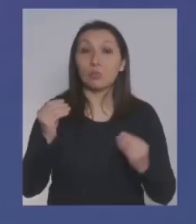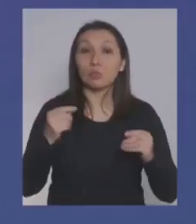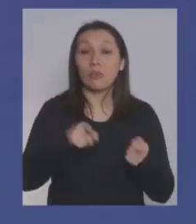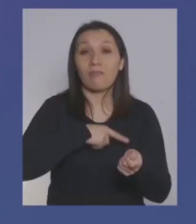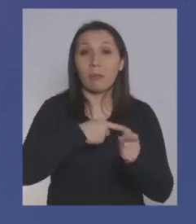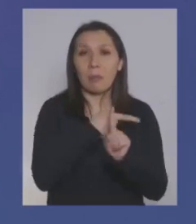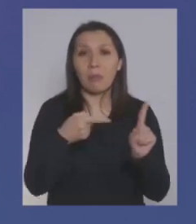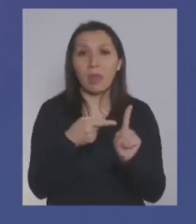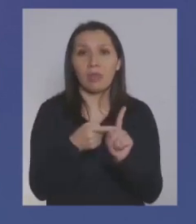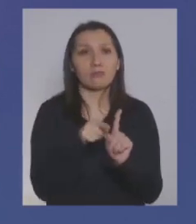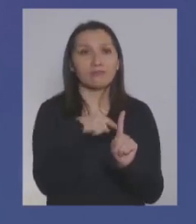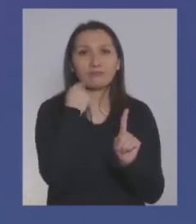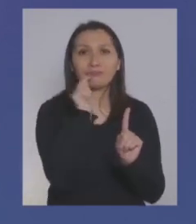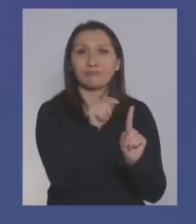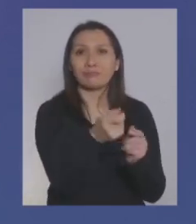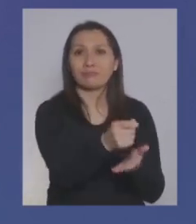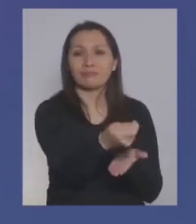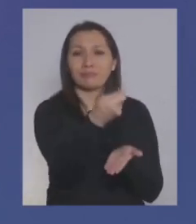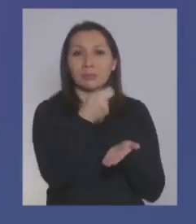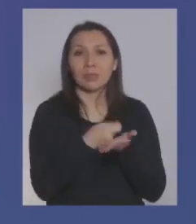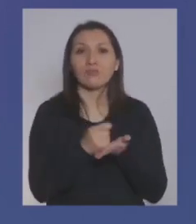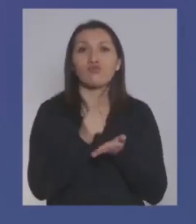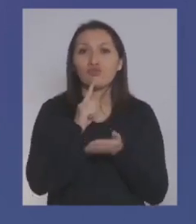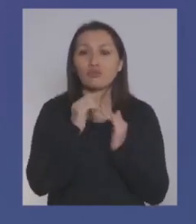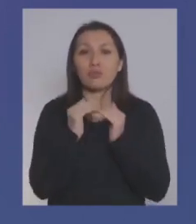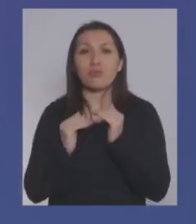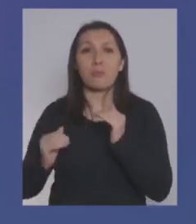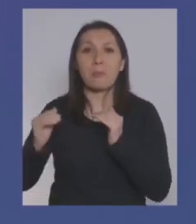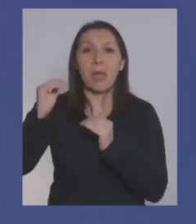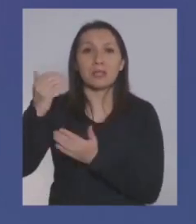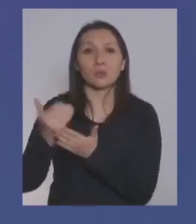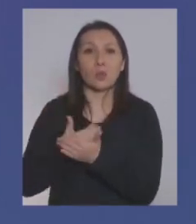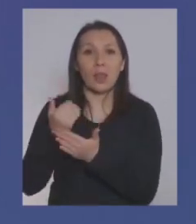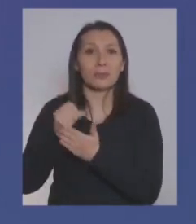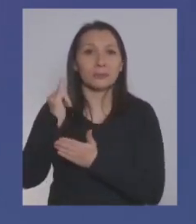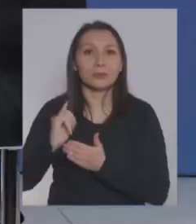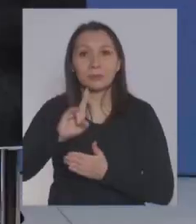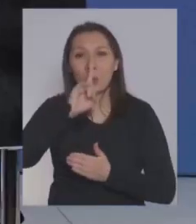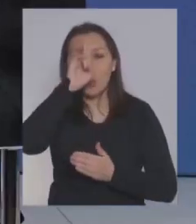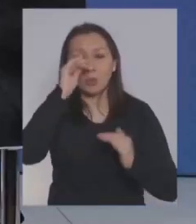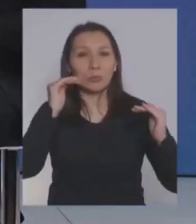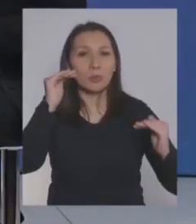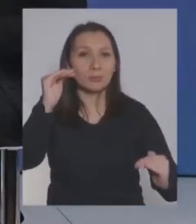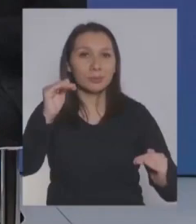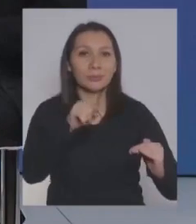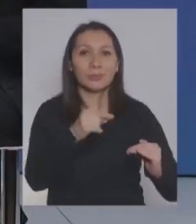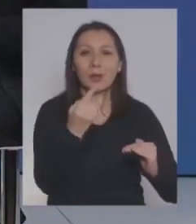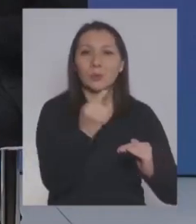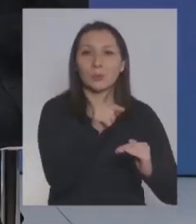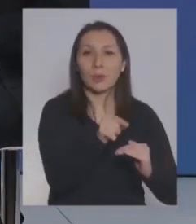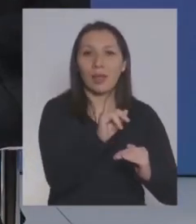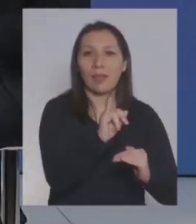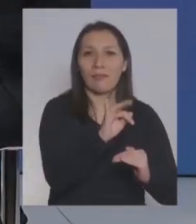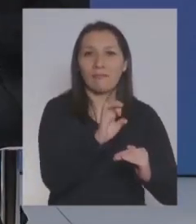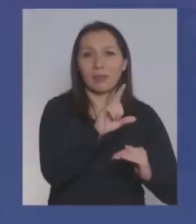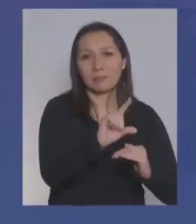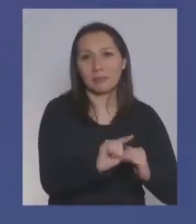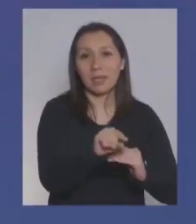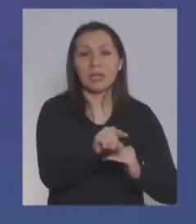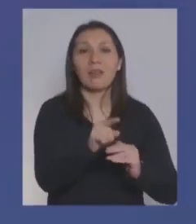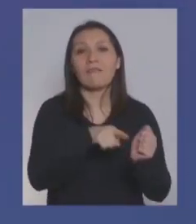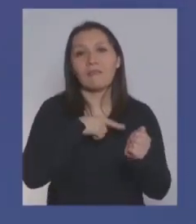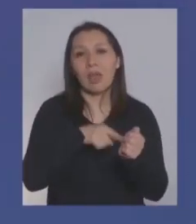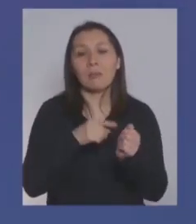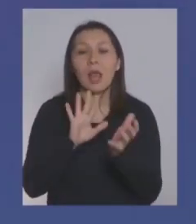que no accedían al IFE porque con todo tienen ingresos superiores al ingreso familiar de emergencia que se estableció, pese a que se trata de